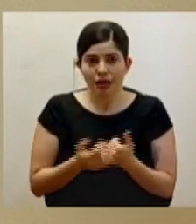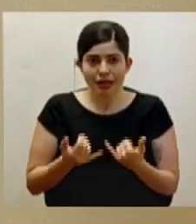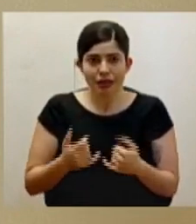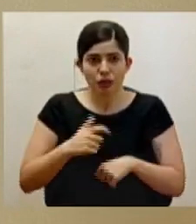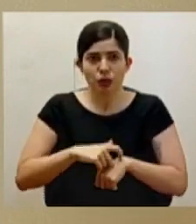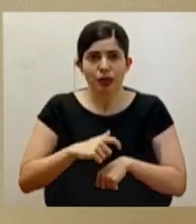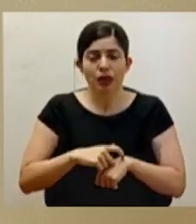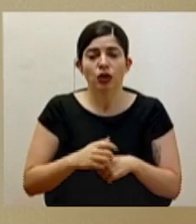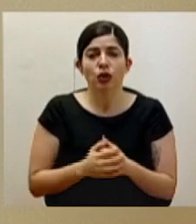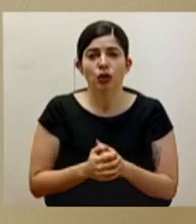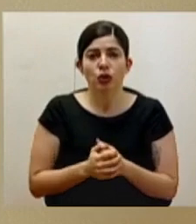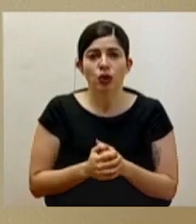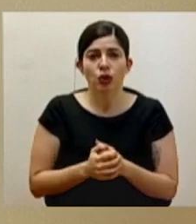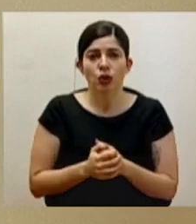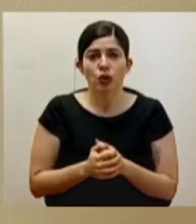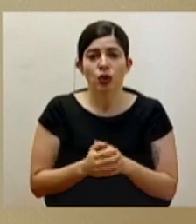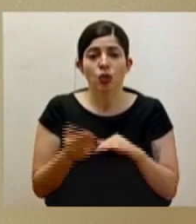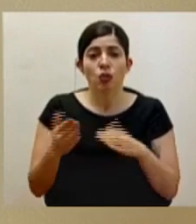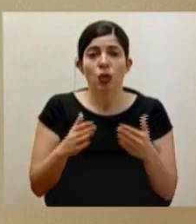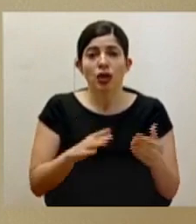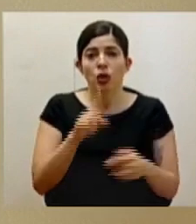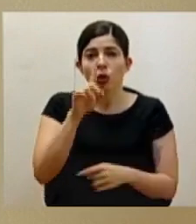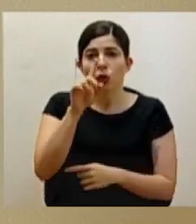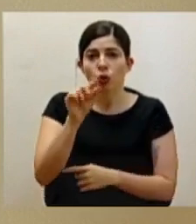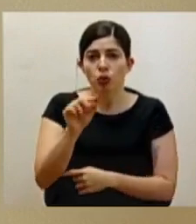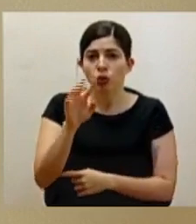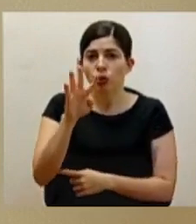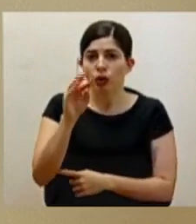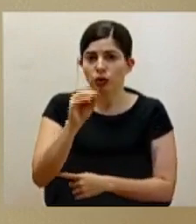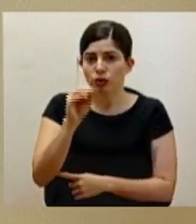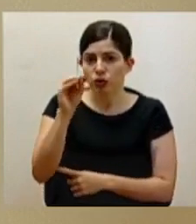actualmente, con una letalidad de 1.4.